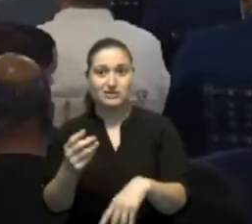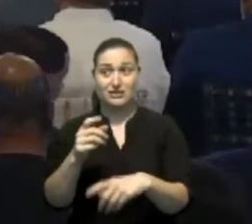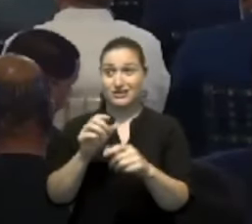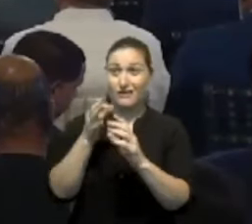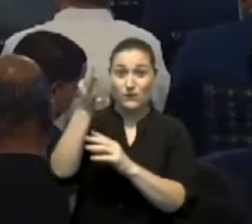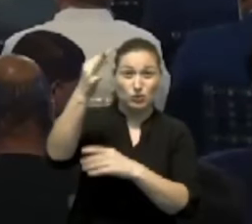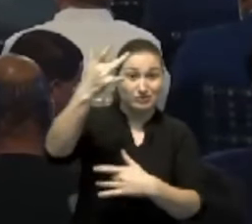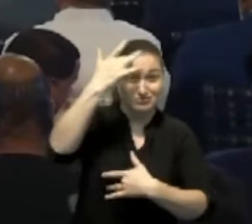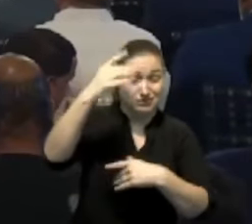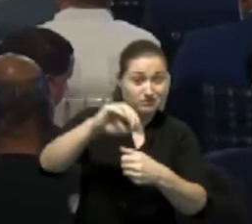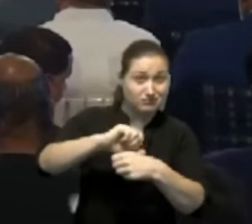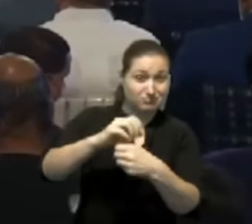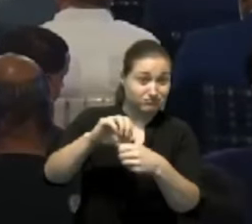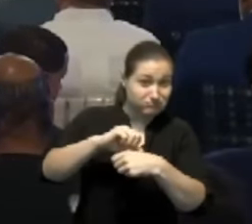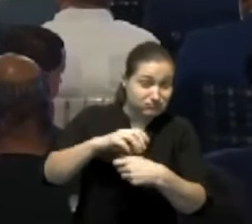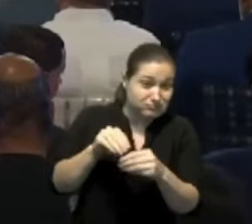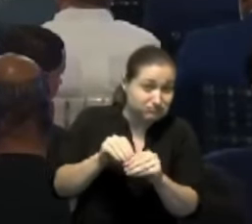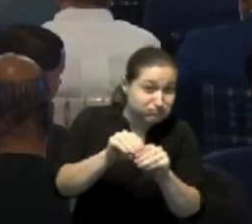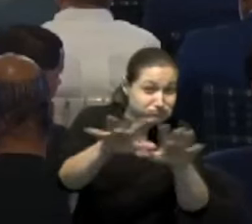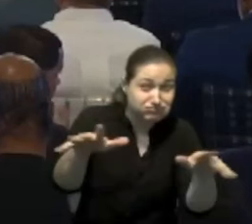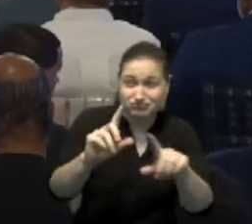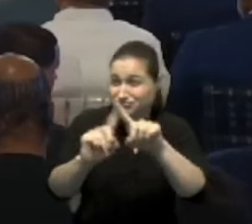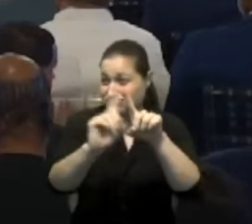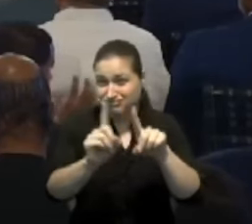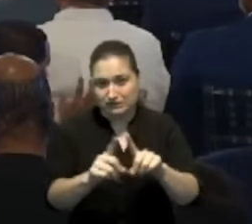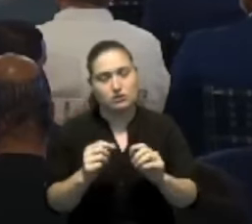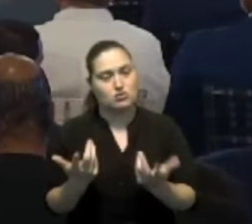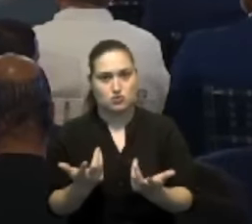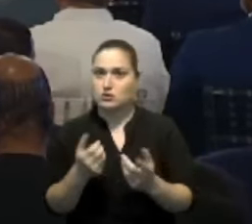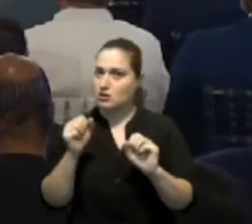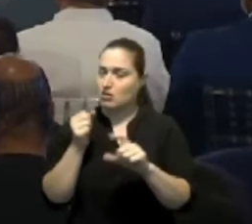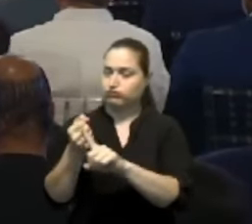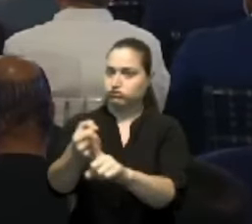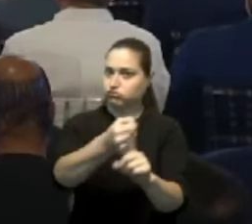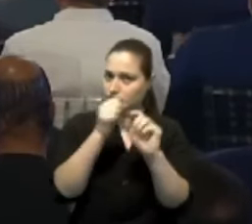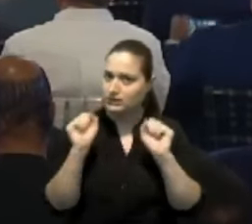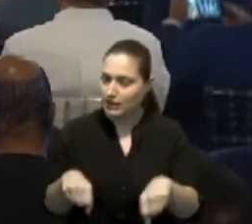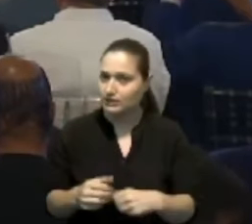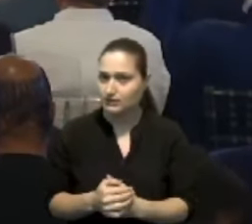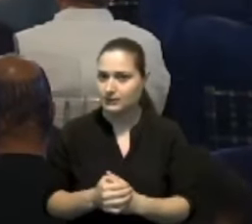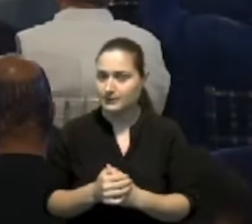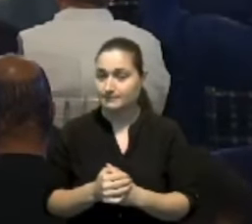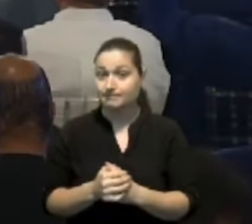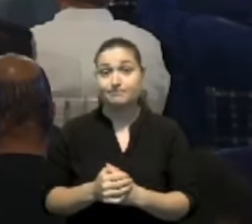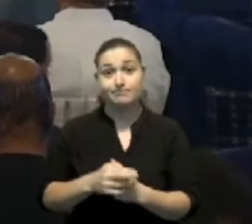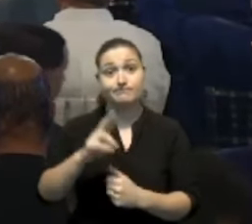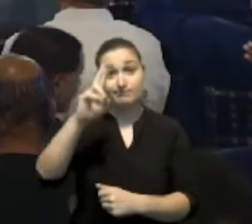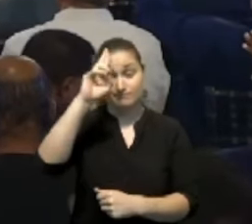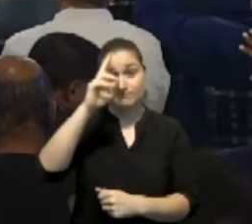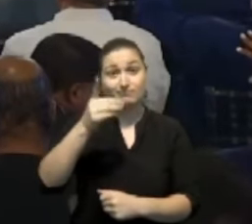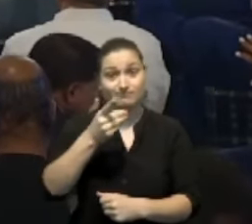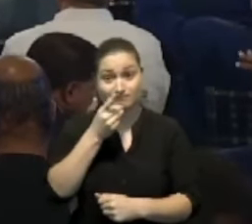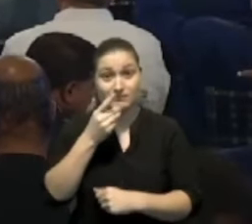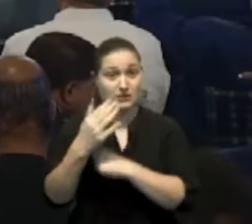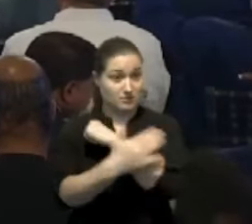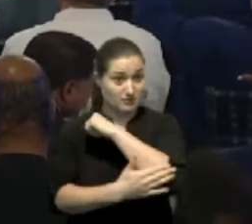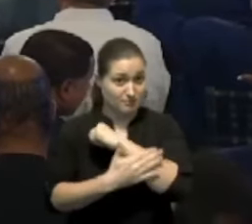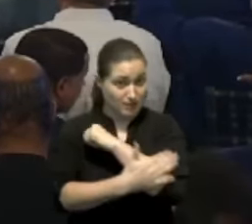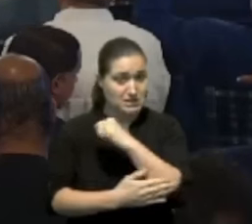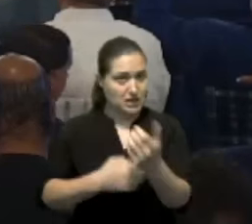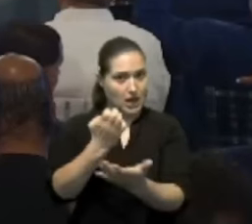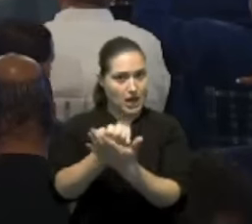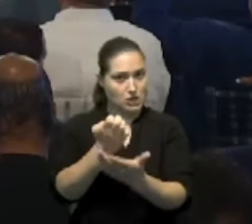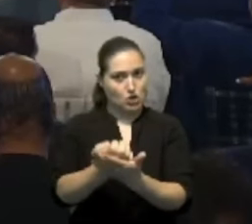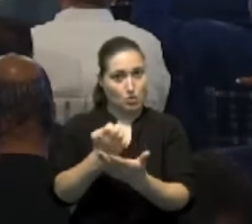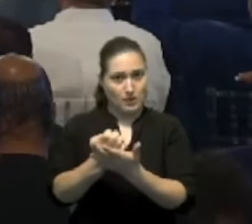La República Dominicana tiene uno de los gastos públicos más bajos de la región y